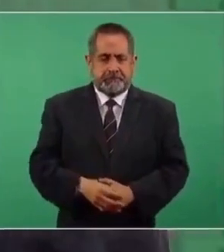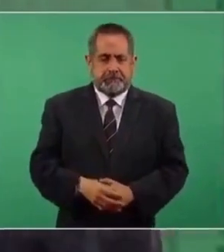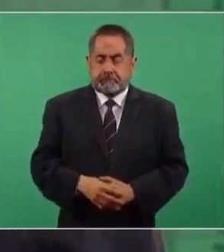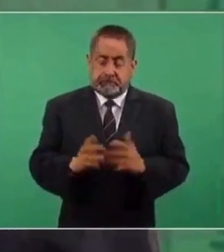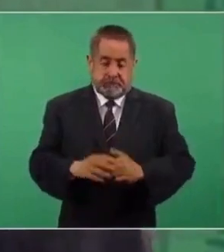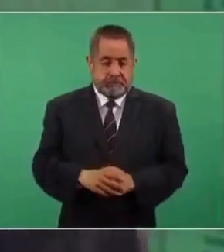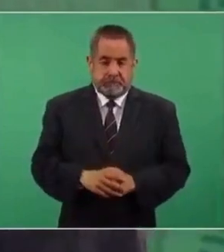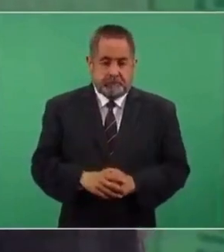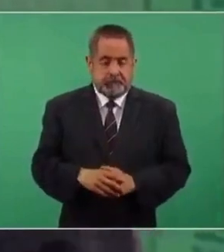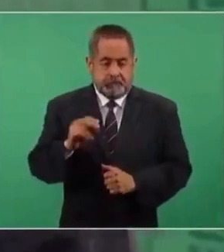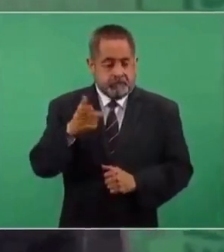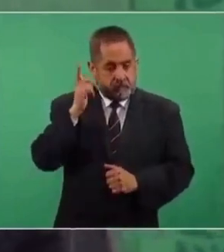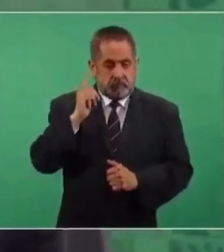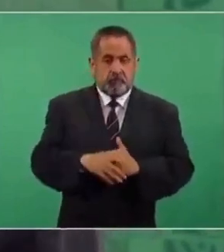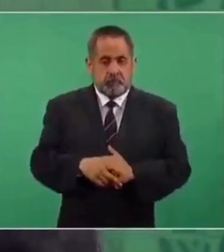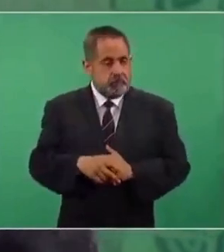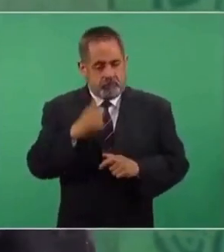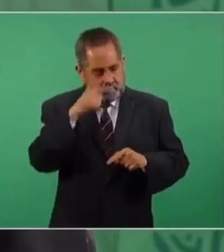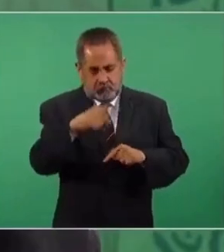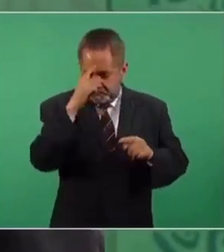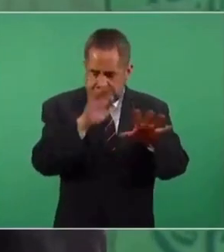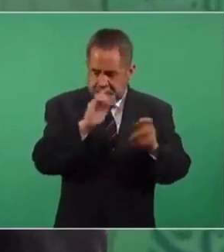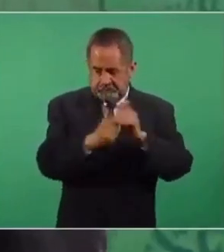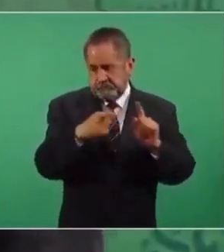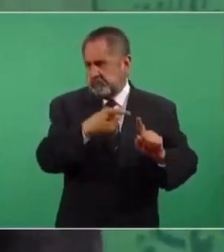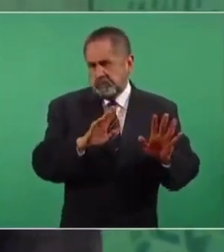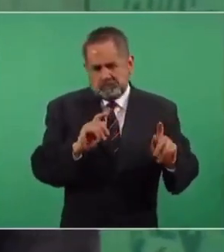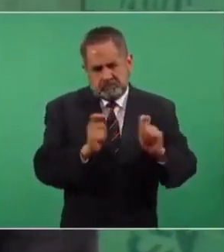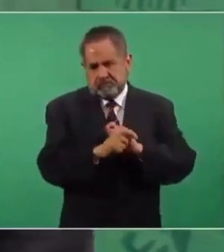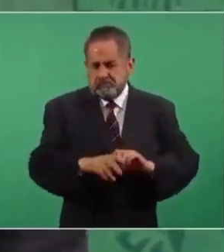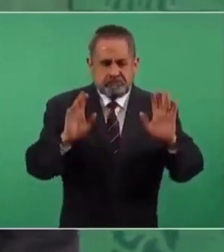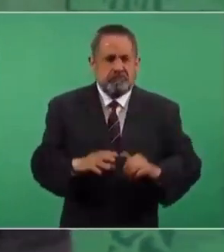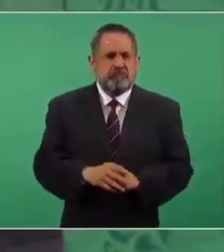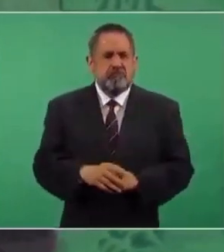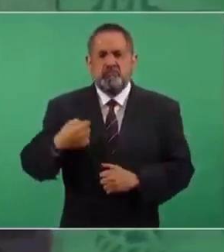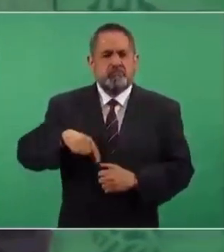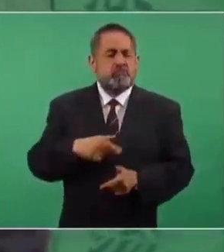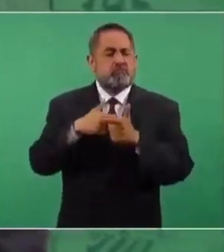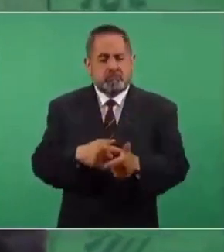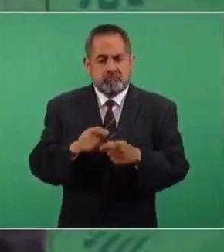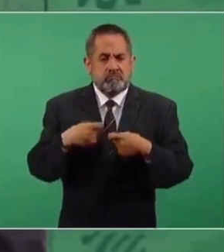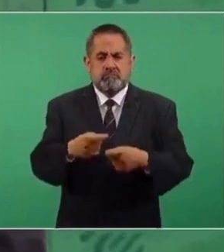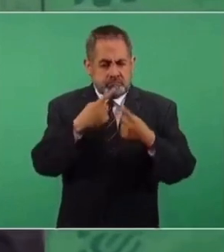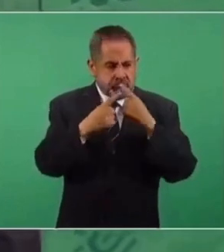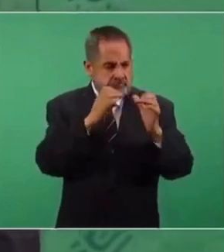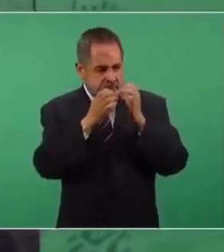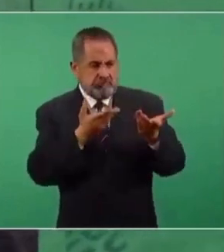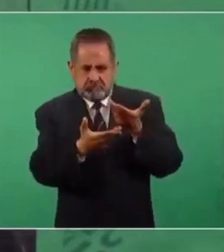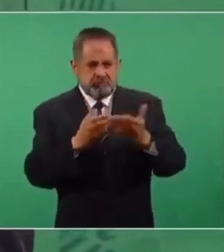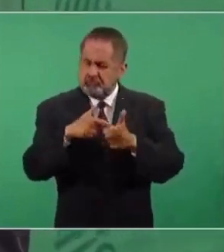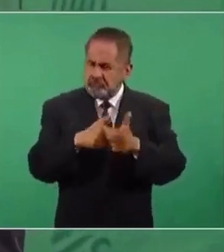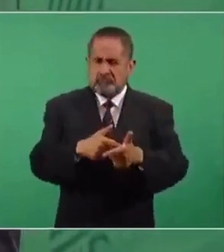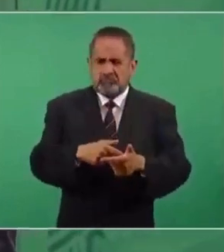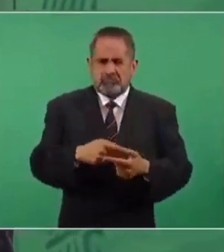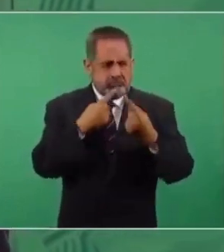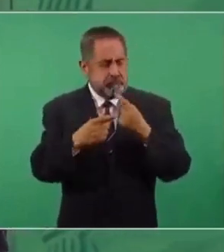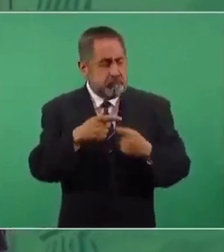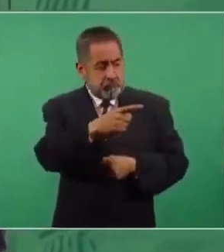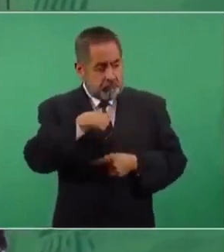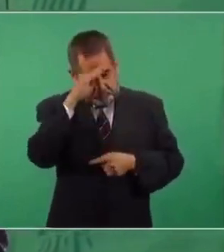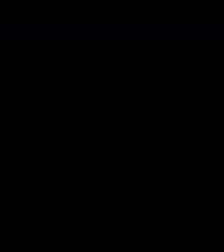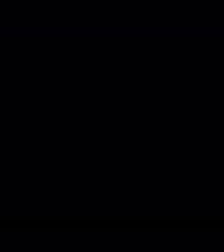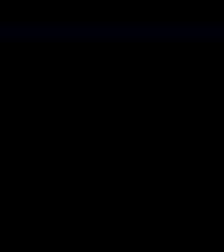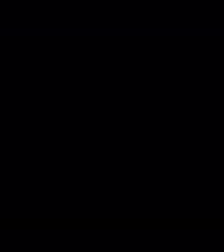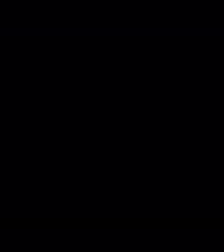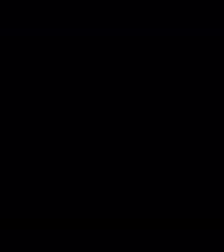Pero ojalá y se replanteen las cosas. Y nosotros vamos a seguir garantizando diálogo y el derecho a disentir.